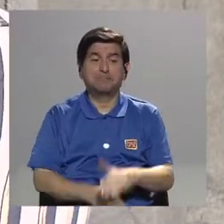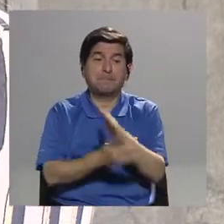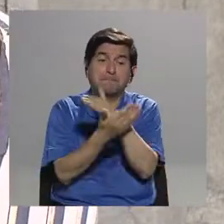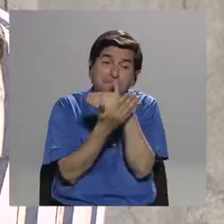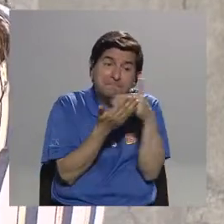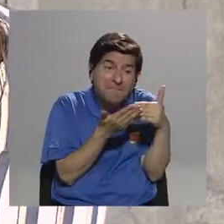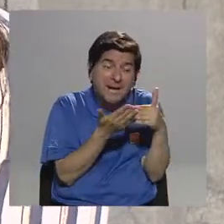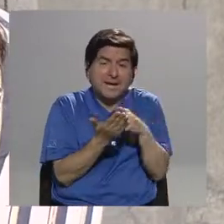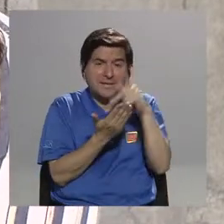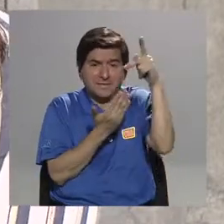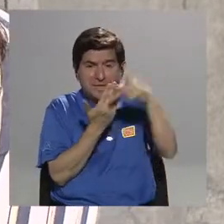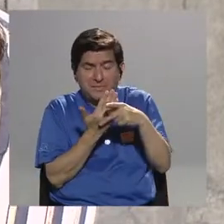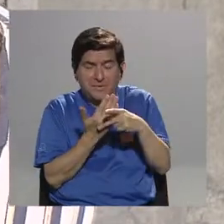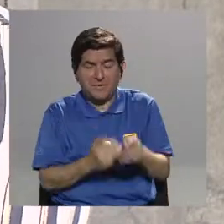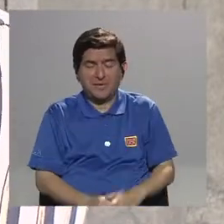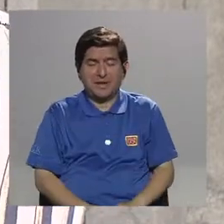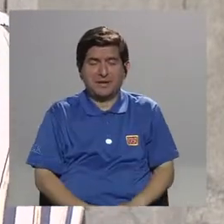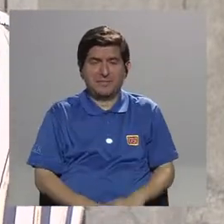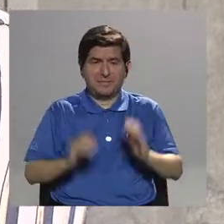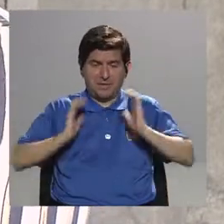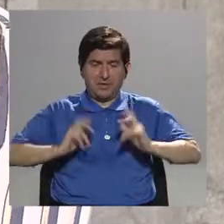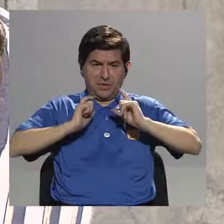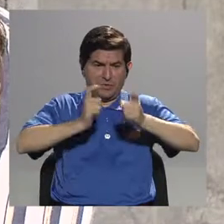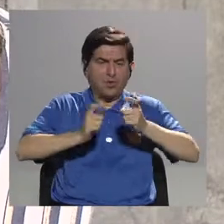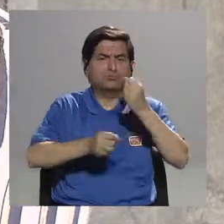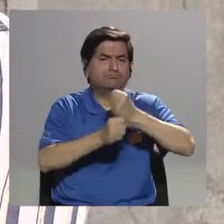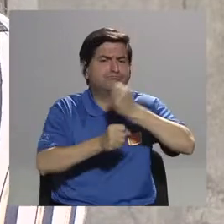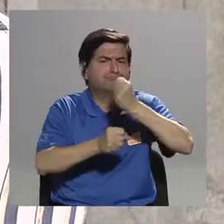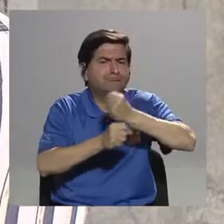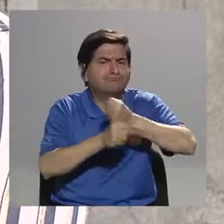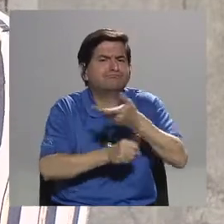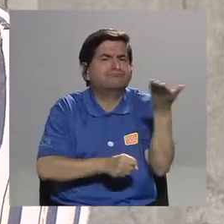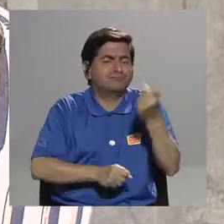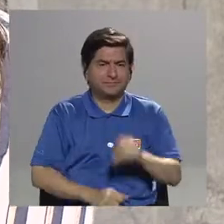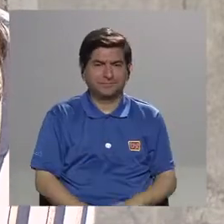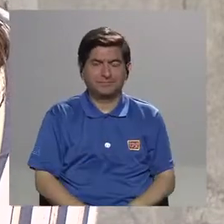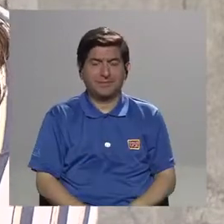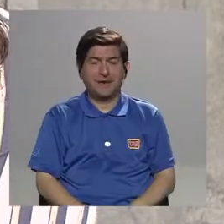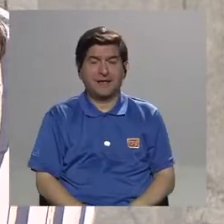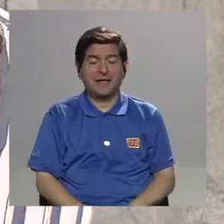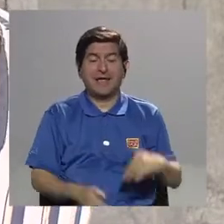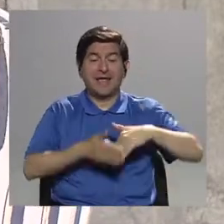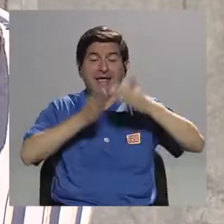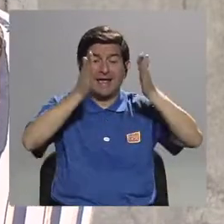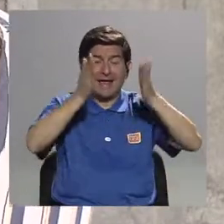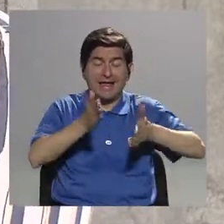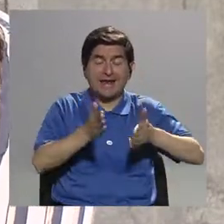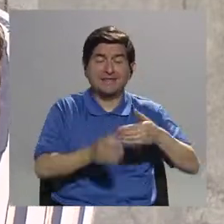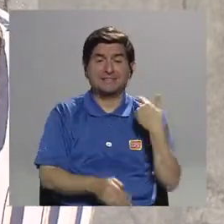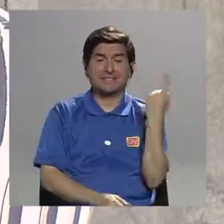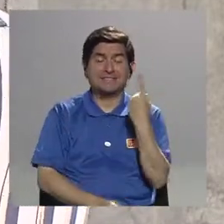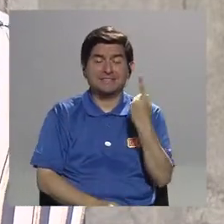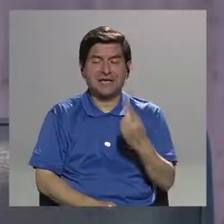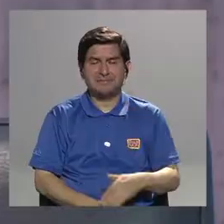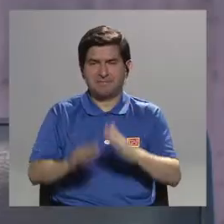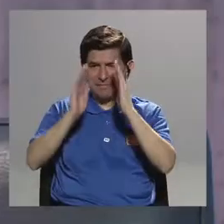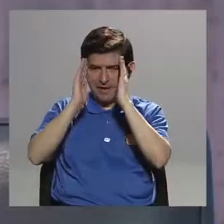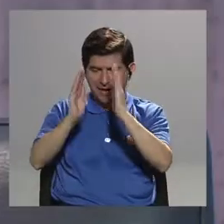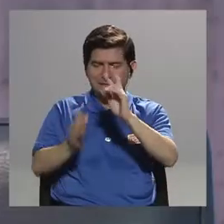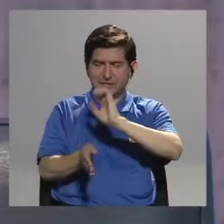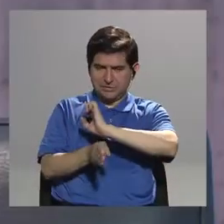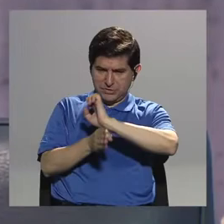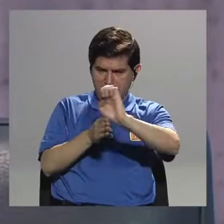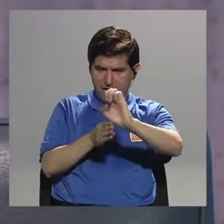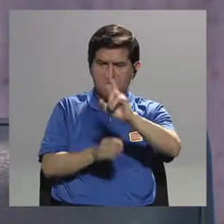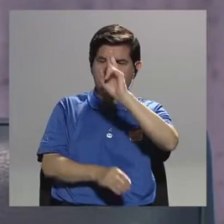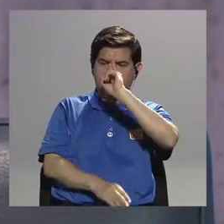donación ha estado trabajando es que nuestros estudiantes siempre traten con mucha ética y con mucho respeto